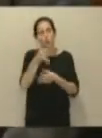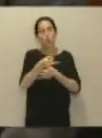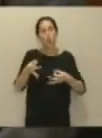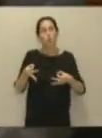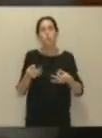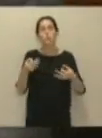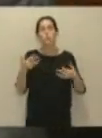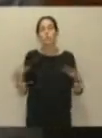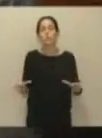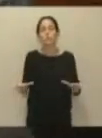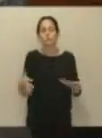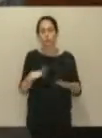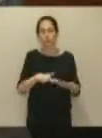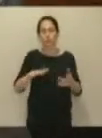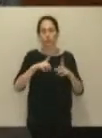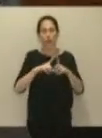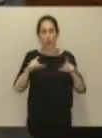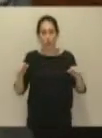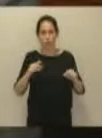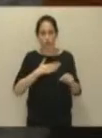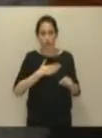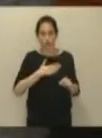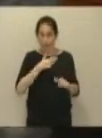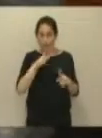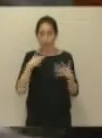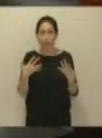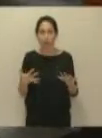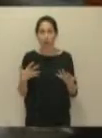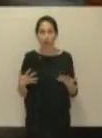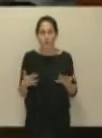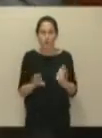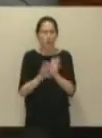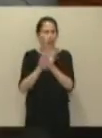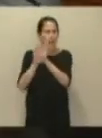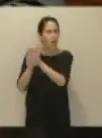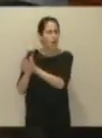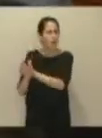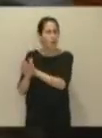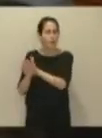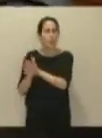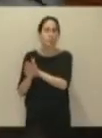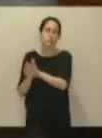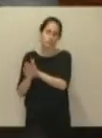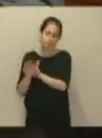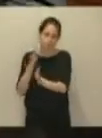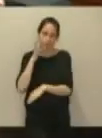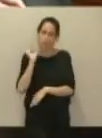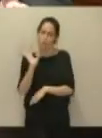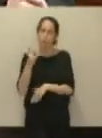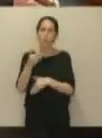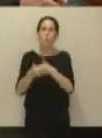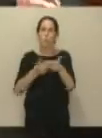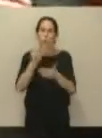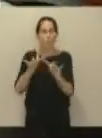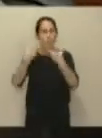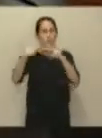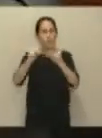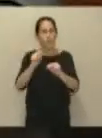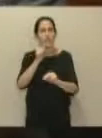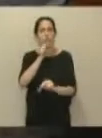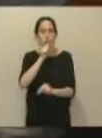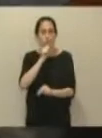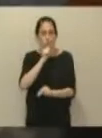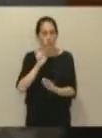de Asturias, y creemos que, la altura en que nos encontramos, independientemente de que es verdad que hay un procedimiento que no ha finalizado todavía